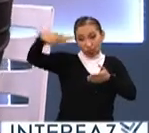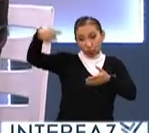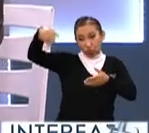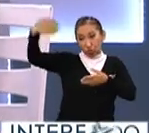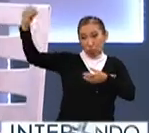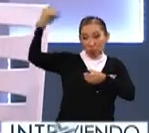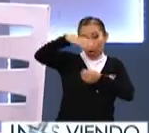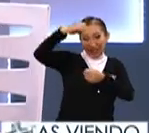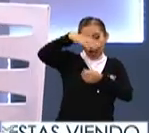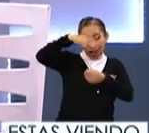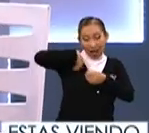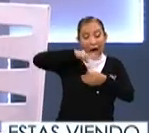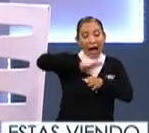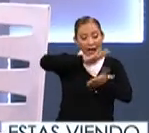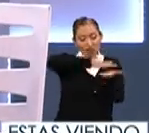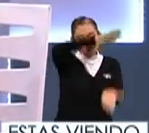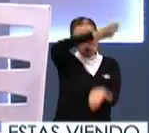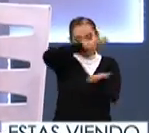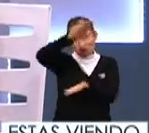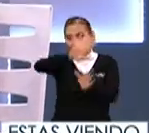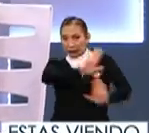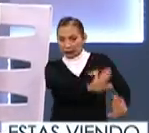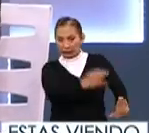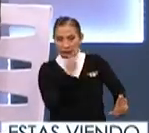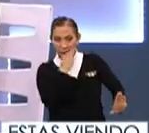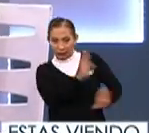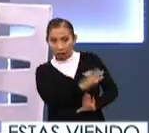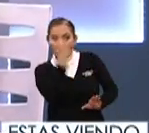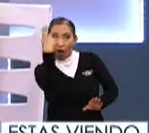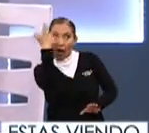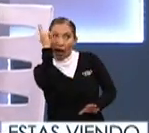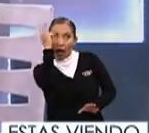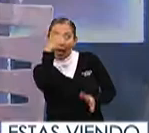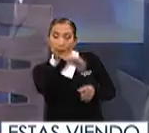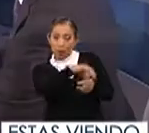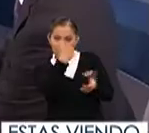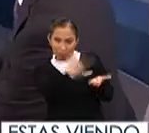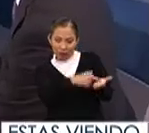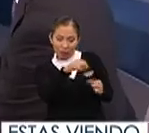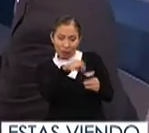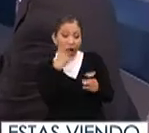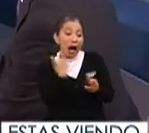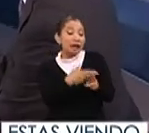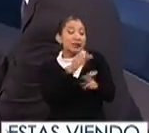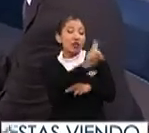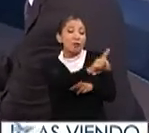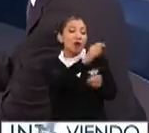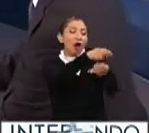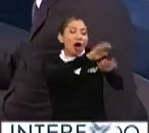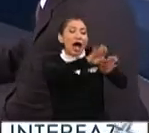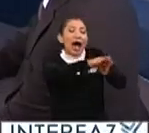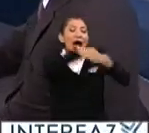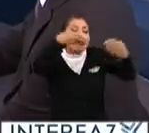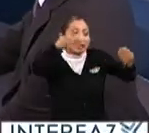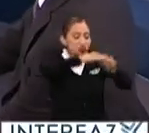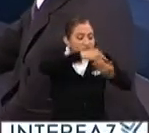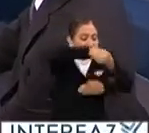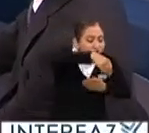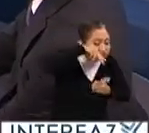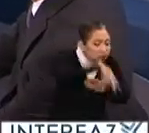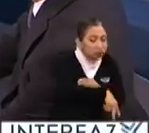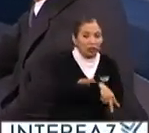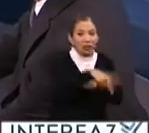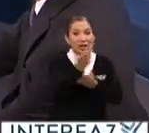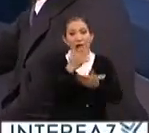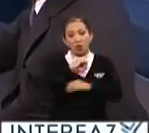porque sabemos que están los sobres, esperamos que estén los votos ahí adentro, pero eso lo sabremos hasta el domingo que abramos estos sobres votos. Claro. Están